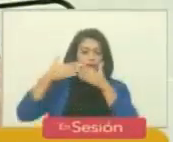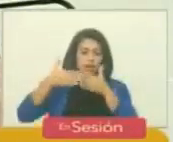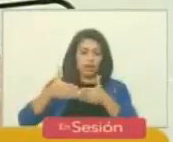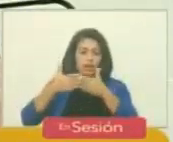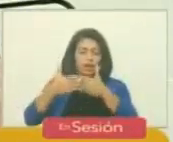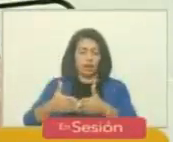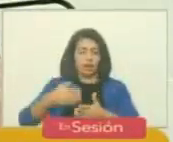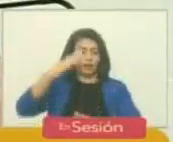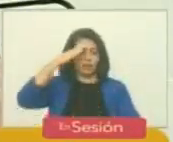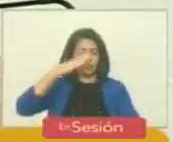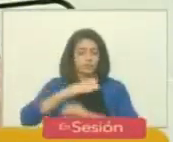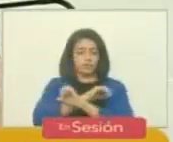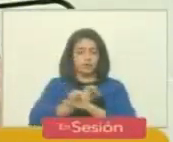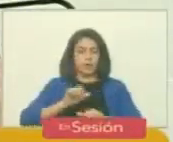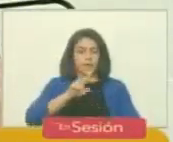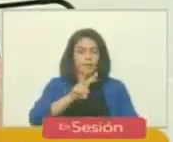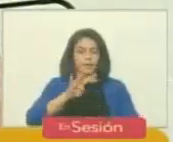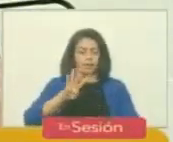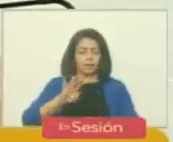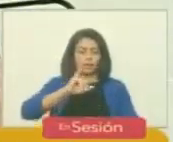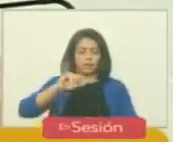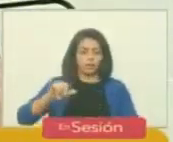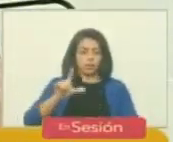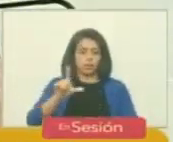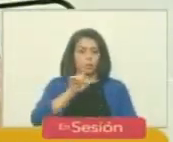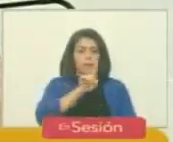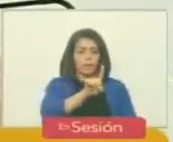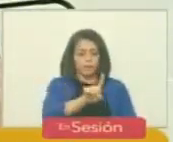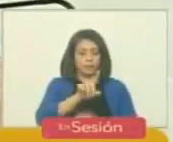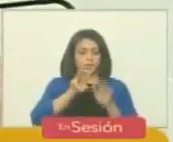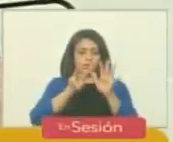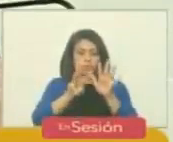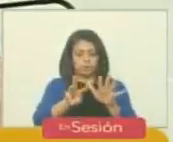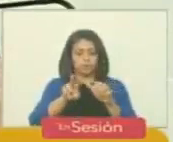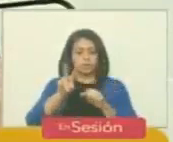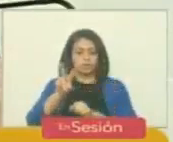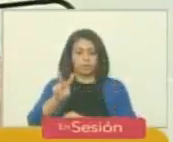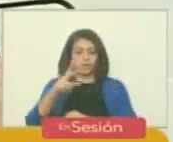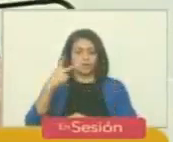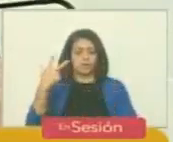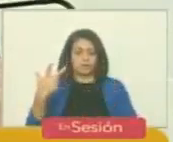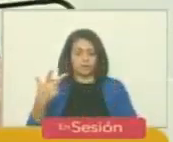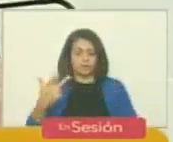Maracaibo, ocurrido un 24 de julio de 1823.